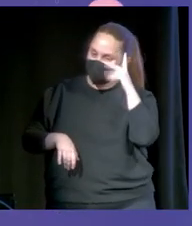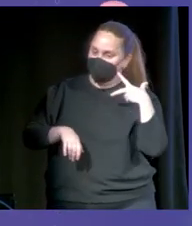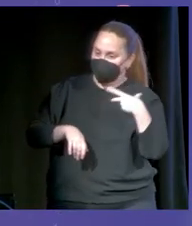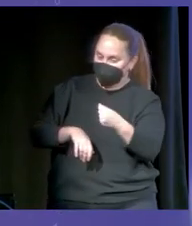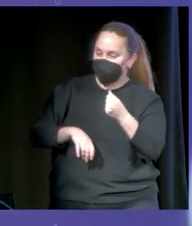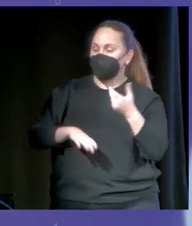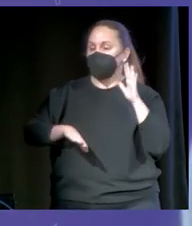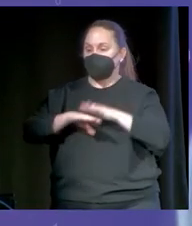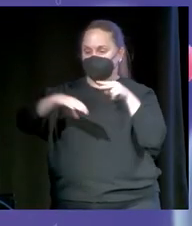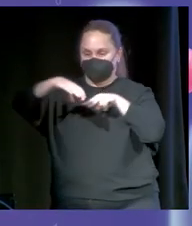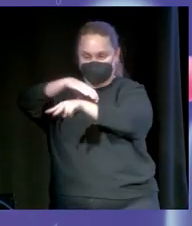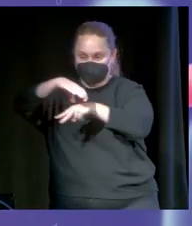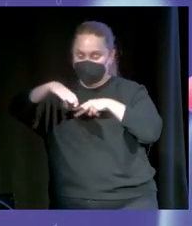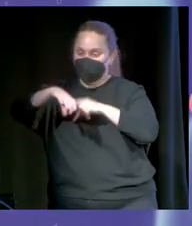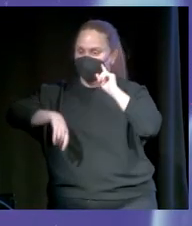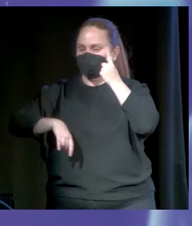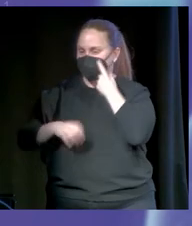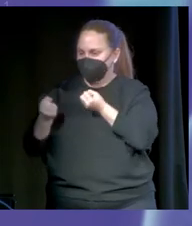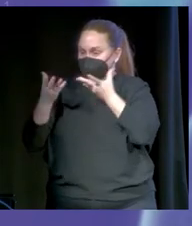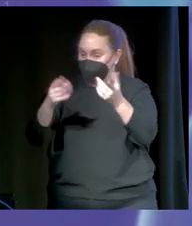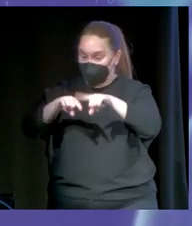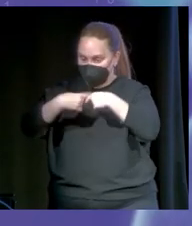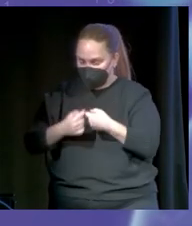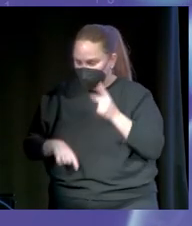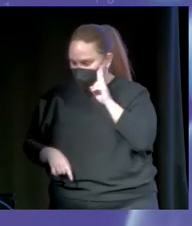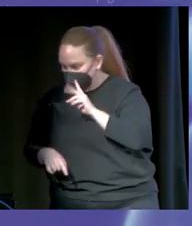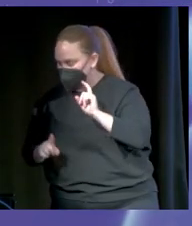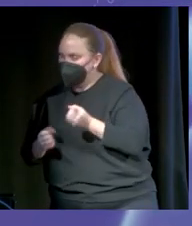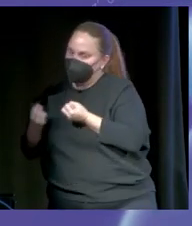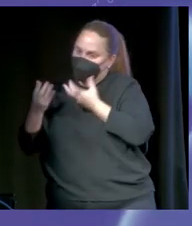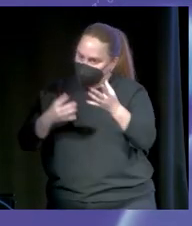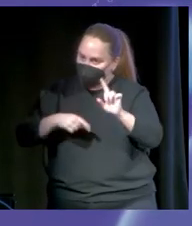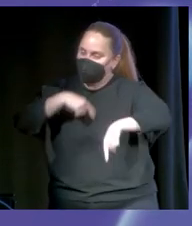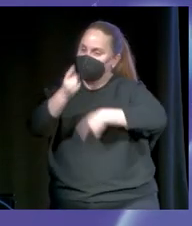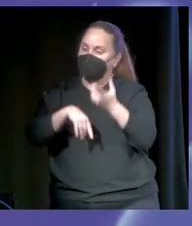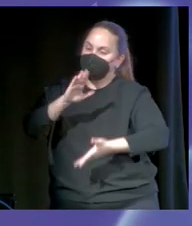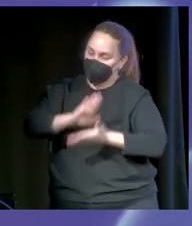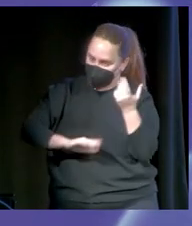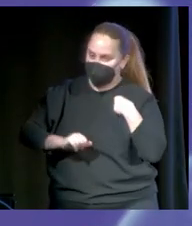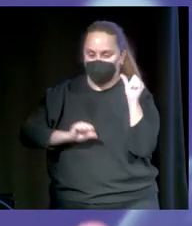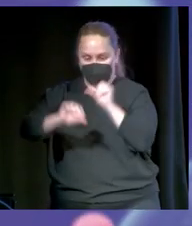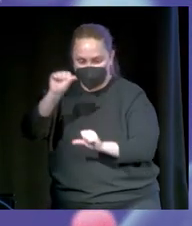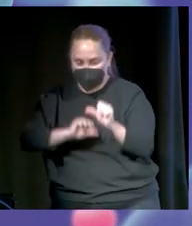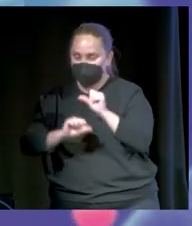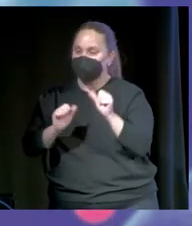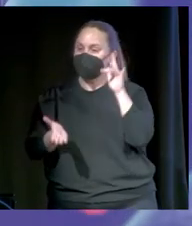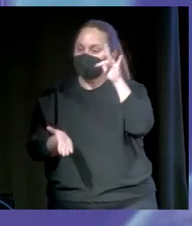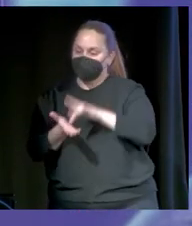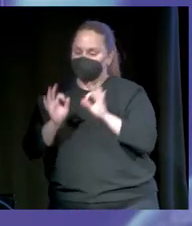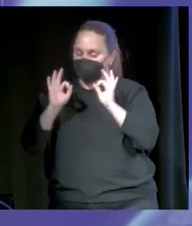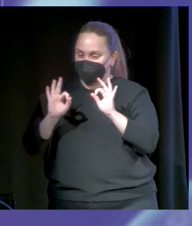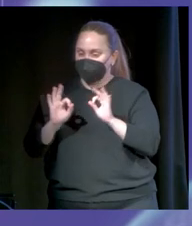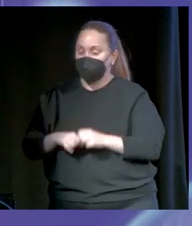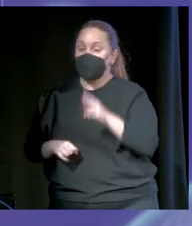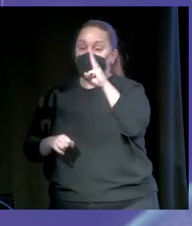que le diagnosticamos cáncer. Yo tuve que hablar con la familia cuando le habíamos diagnosticado cáncer. Después yo estuve en la cirugía, estuve cuando le pusimos el portacat. Les